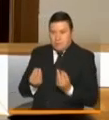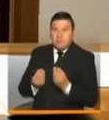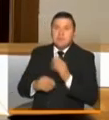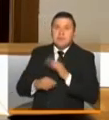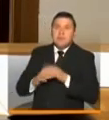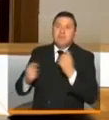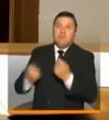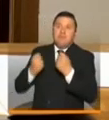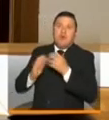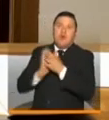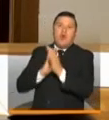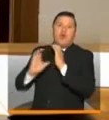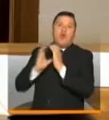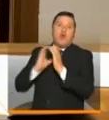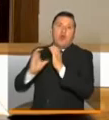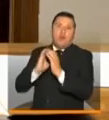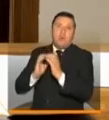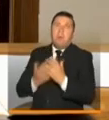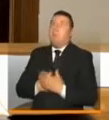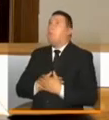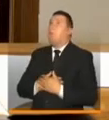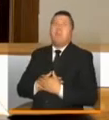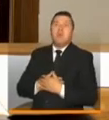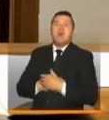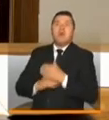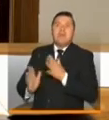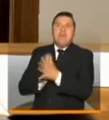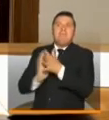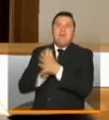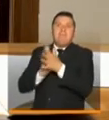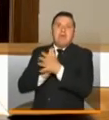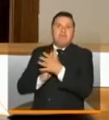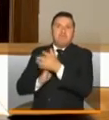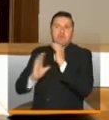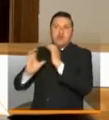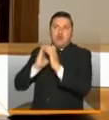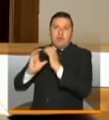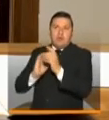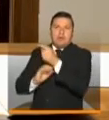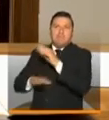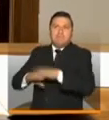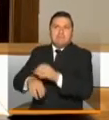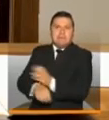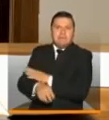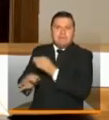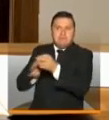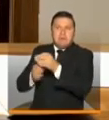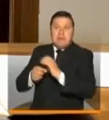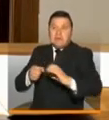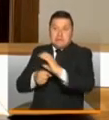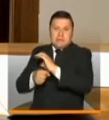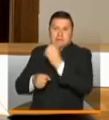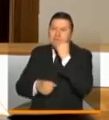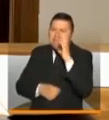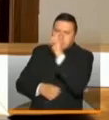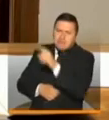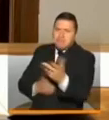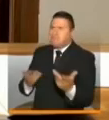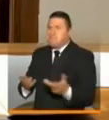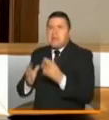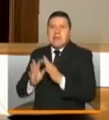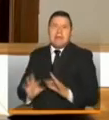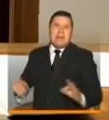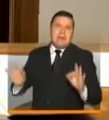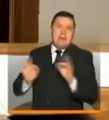comunicación, de llegarle a la gente, de buscar esa disciplina social que necesitamos en la ciudad donde notamos un